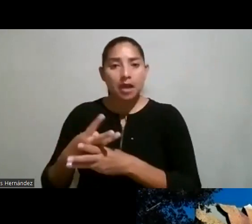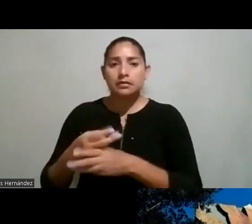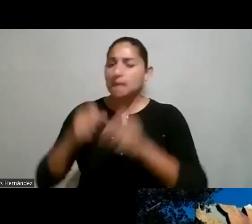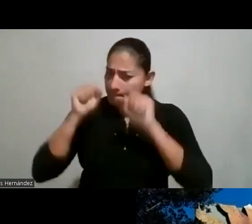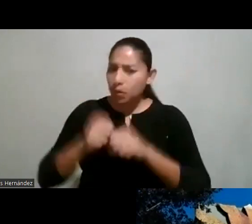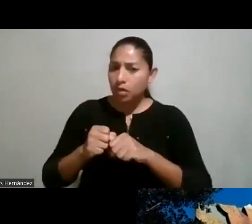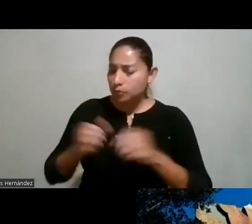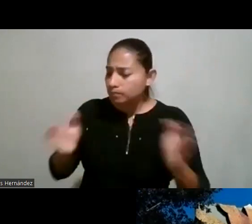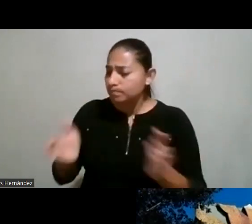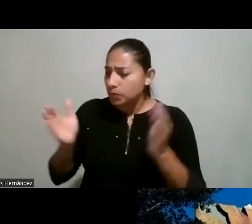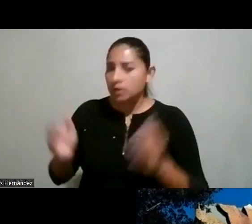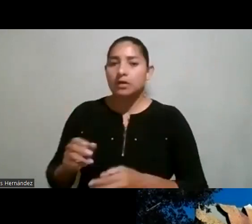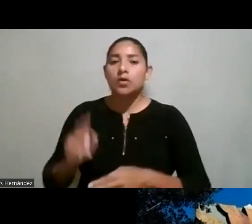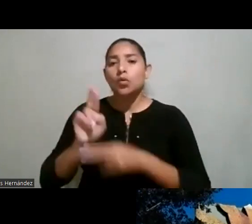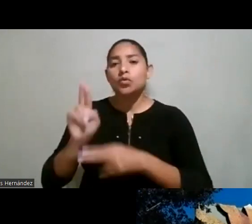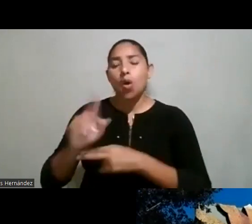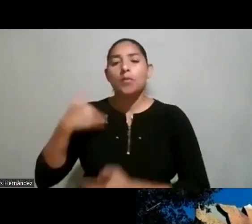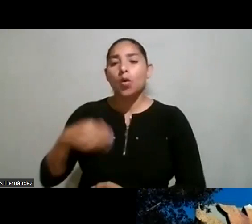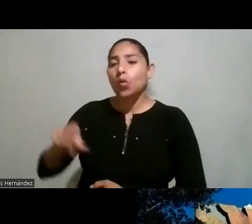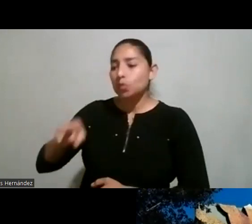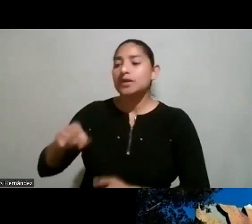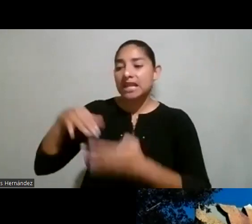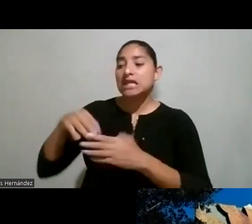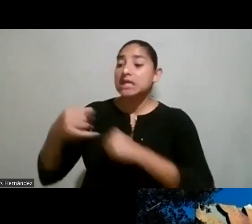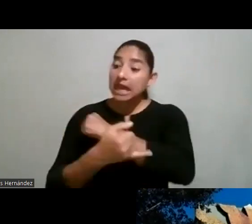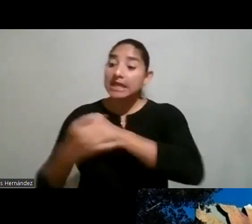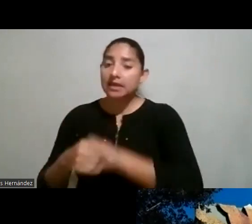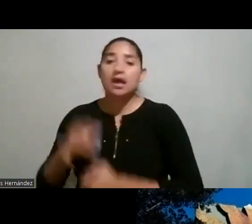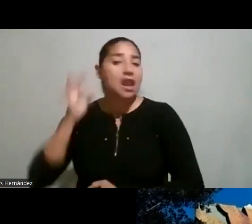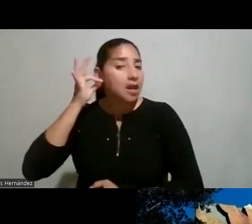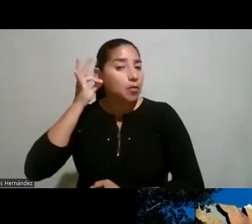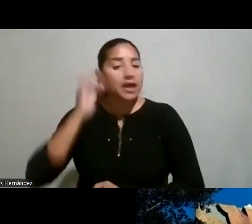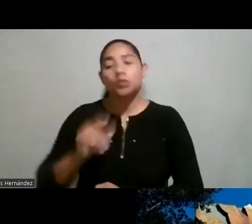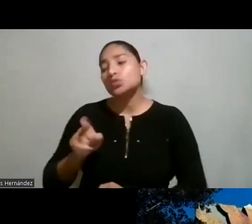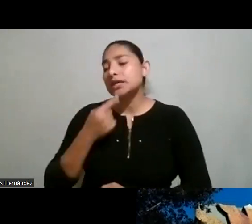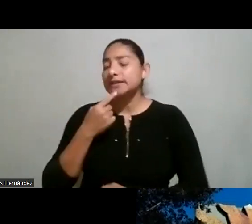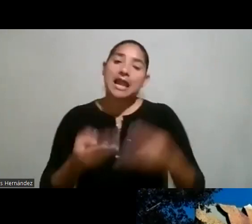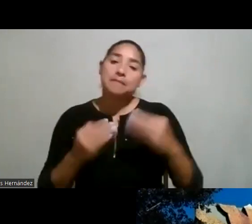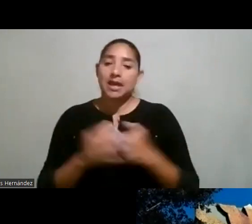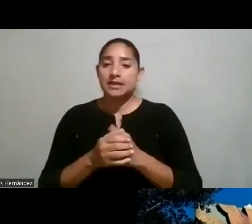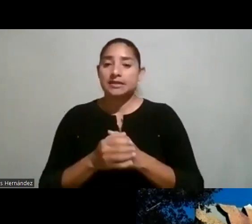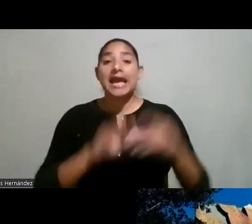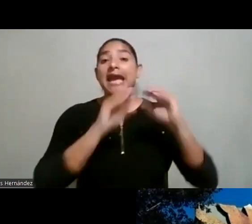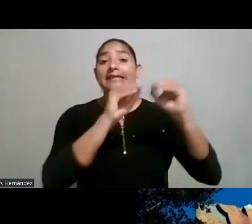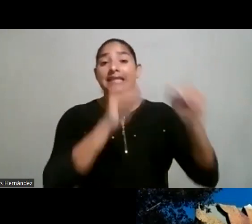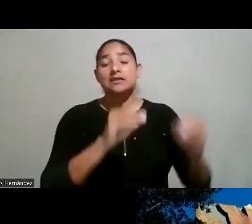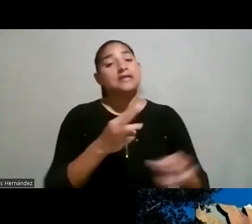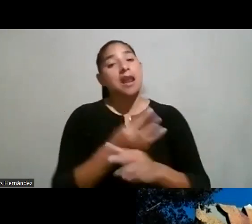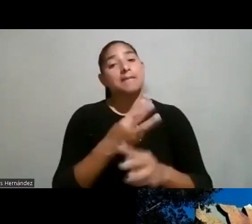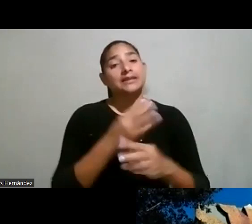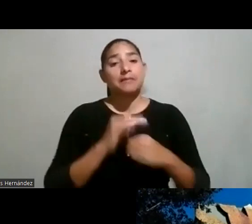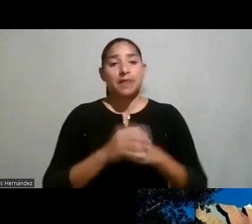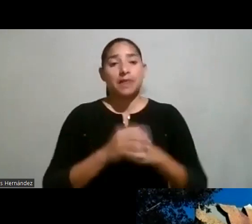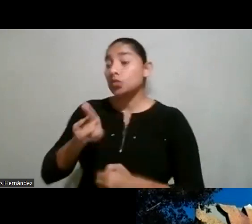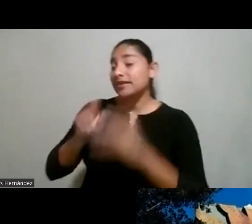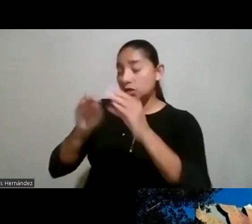ha sido muy usual que al hombre le decimos tal vez usted debería estudiar ingeniería y a la mujer quizás le decimos quizás usted debería estudiar enseñanza de matemática quizás usted